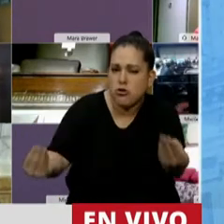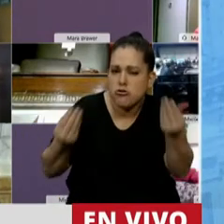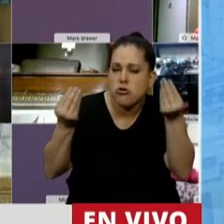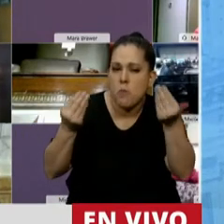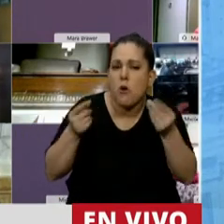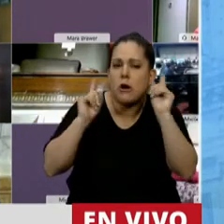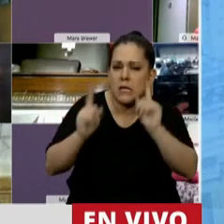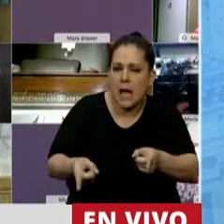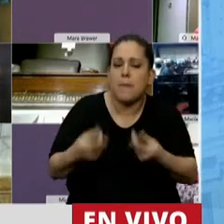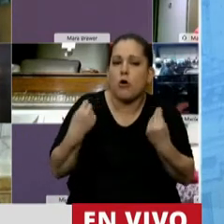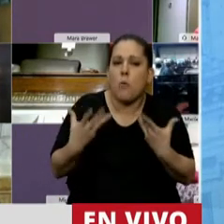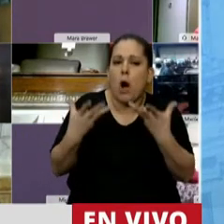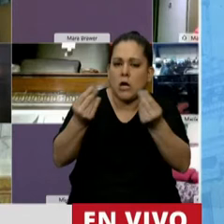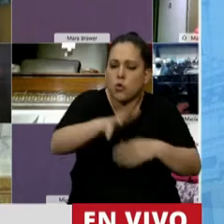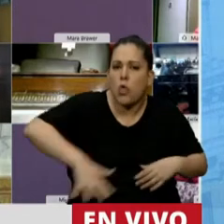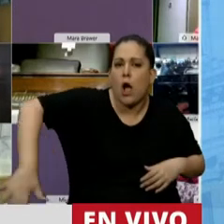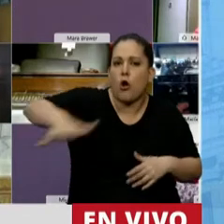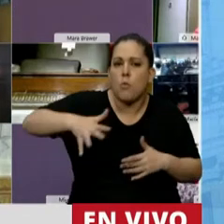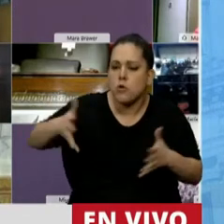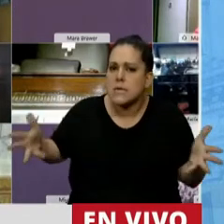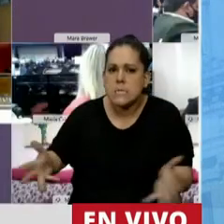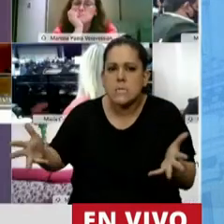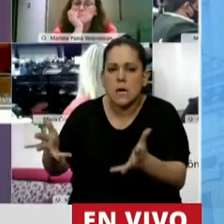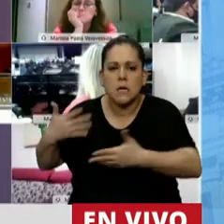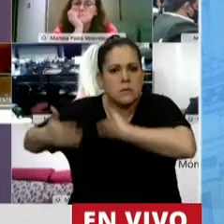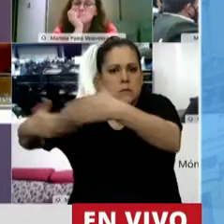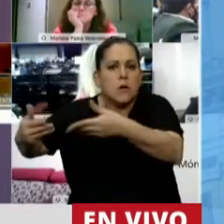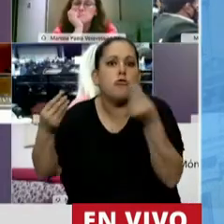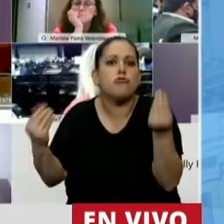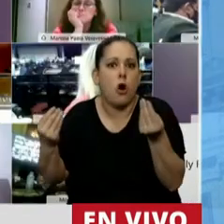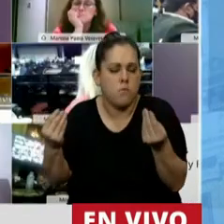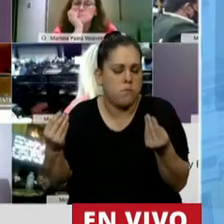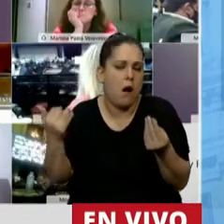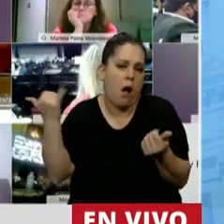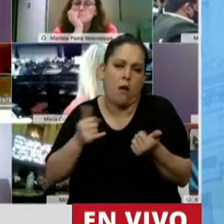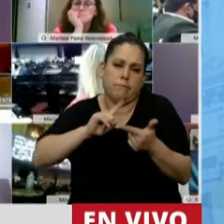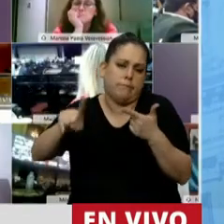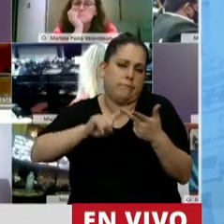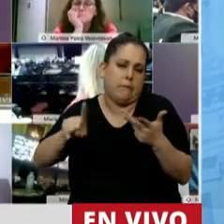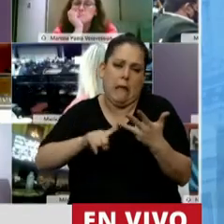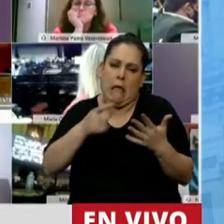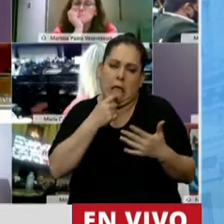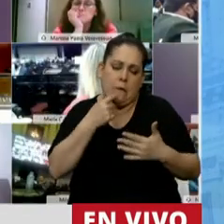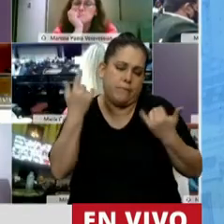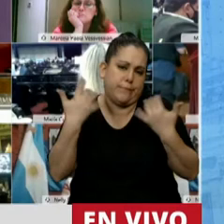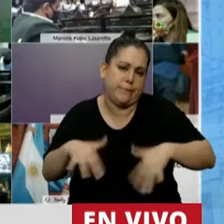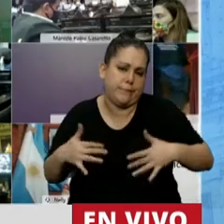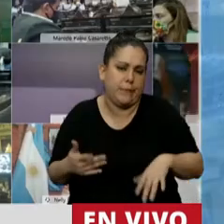esfuerzan para sacar a la comunidad entera adelante. Estos compañeros y compañeras viven,